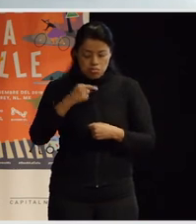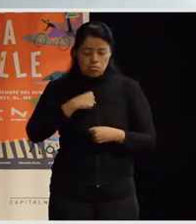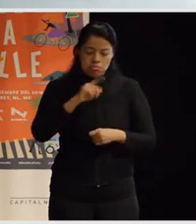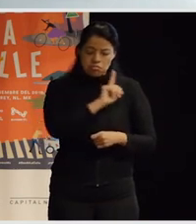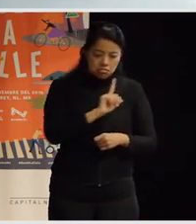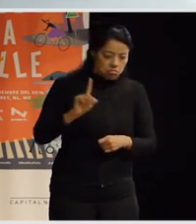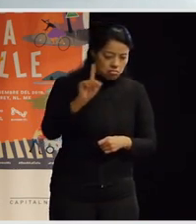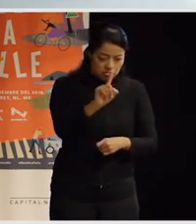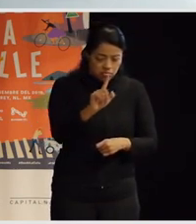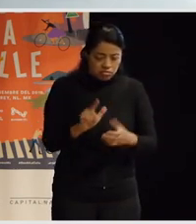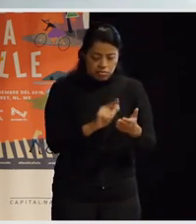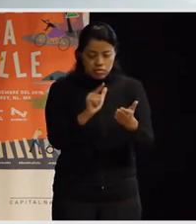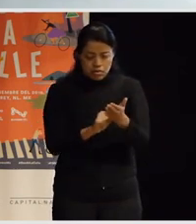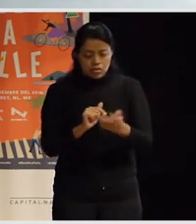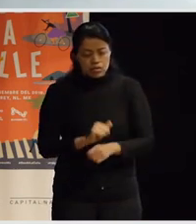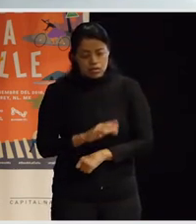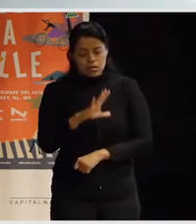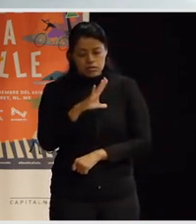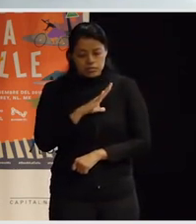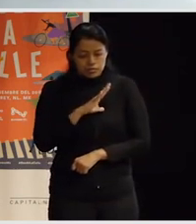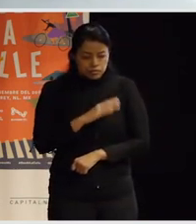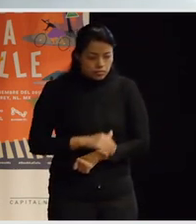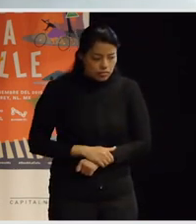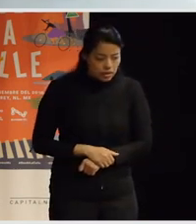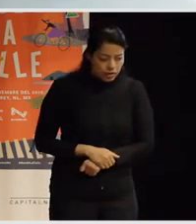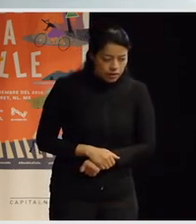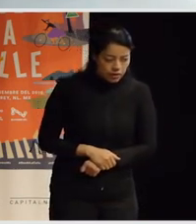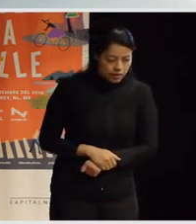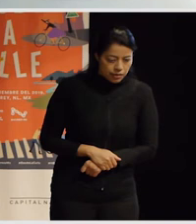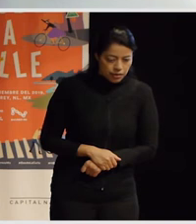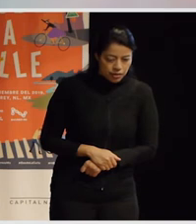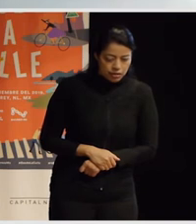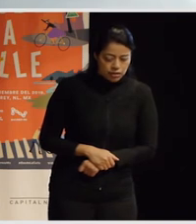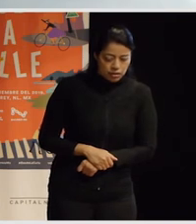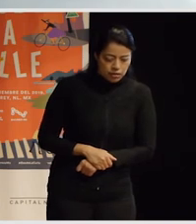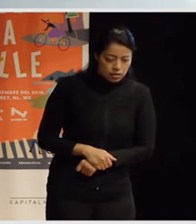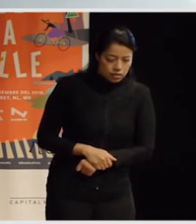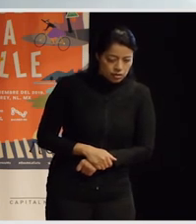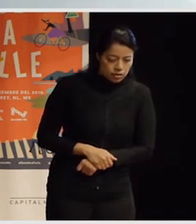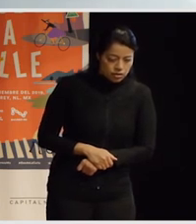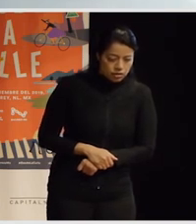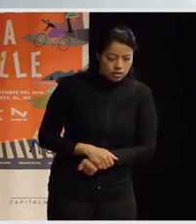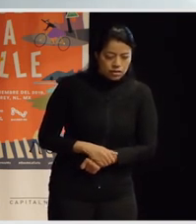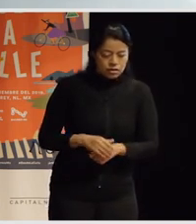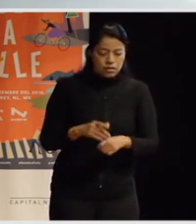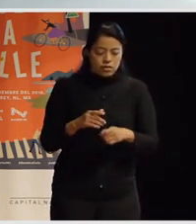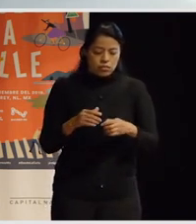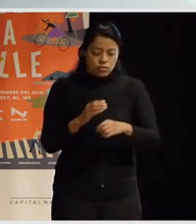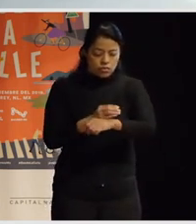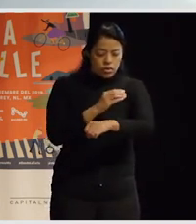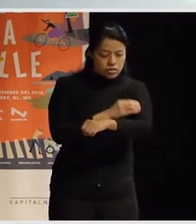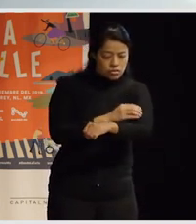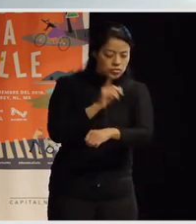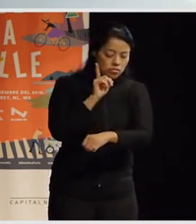y y bueno hubo digamos como que el símil ¿no? entre o sea bueno las compañeras racializadas